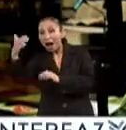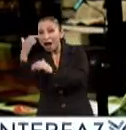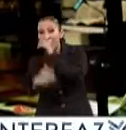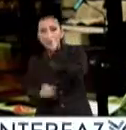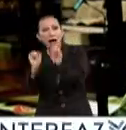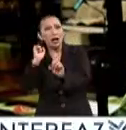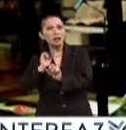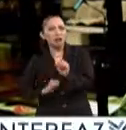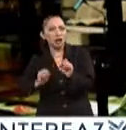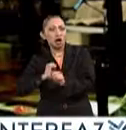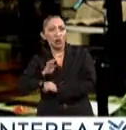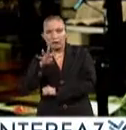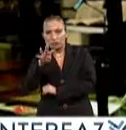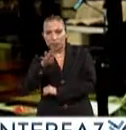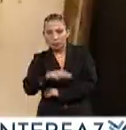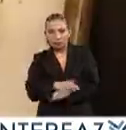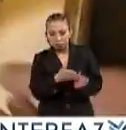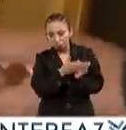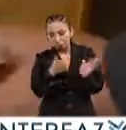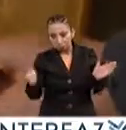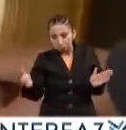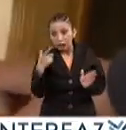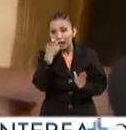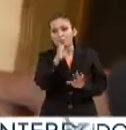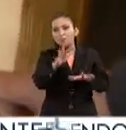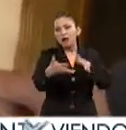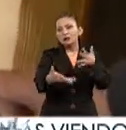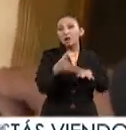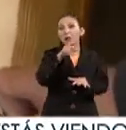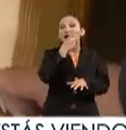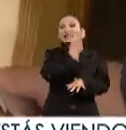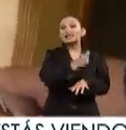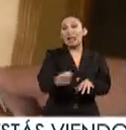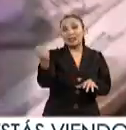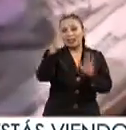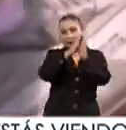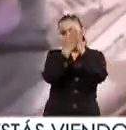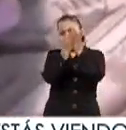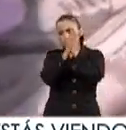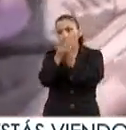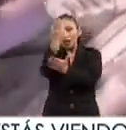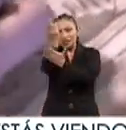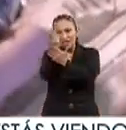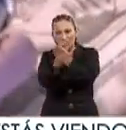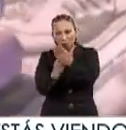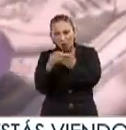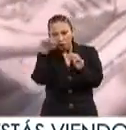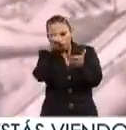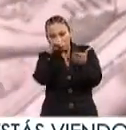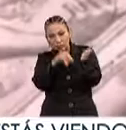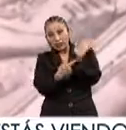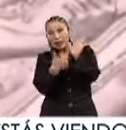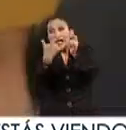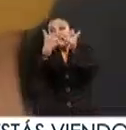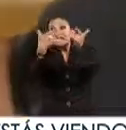siglo XIX. Son alrededor de 100 textos e ilustraciones que narran la historia de los